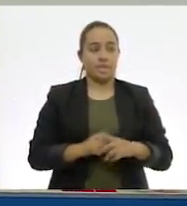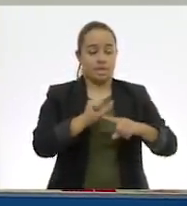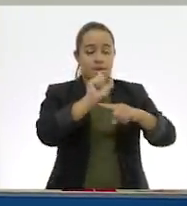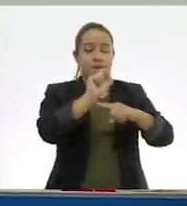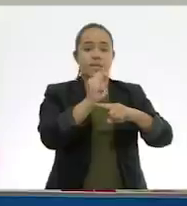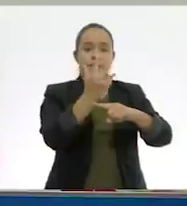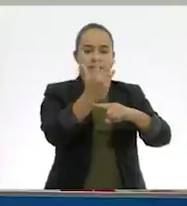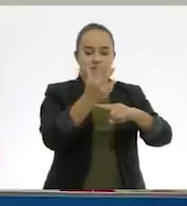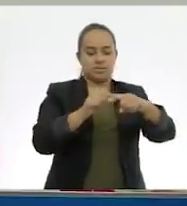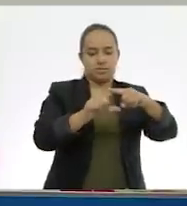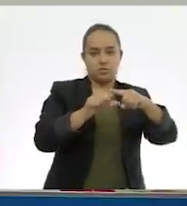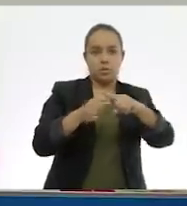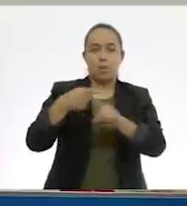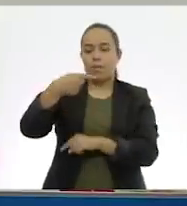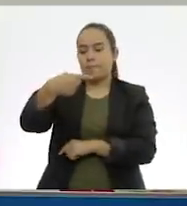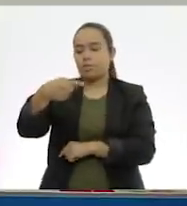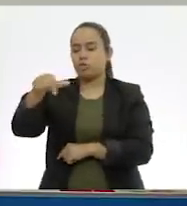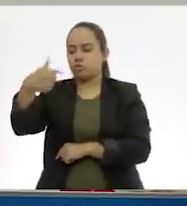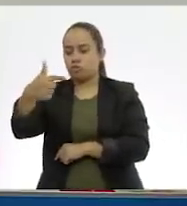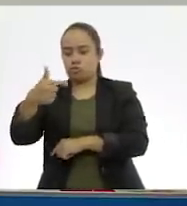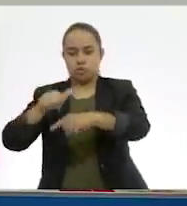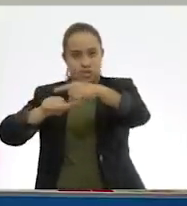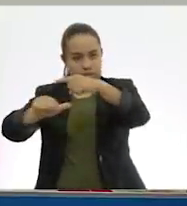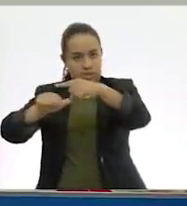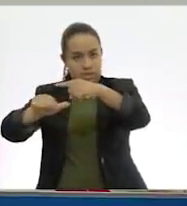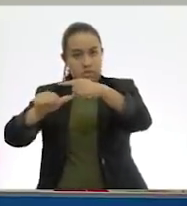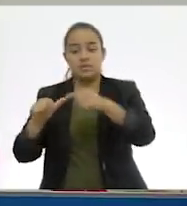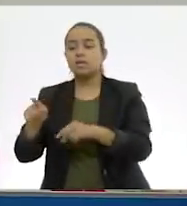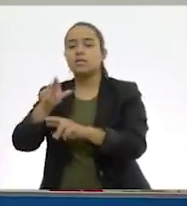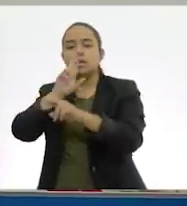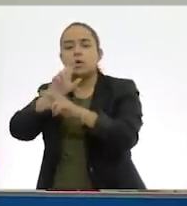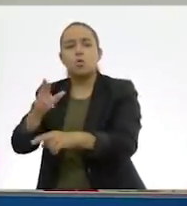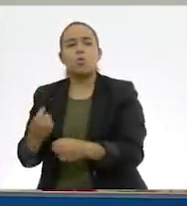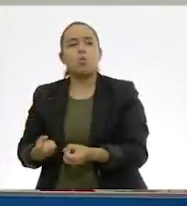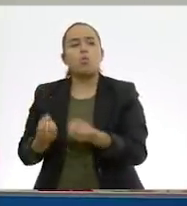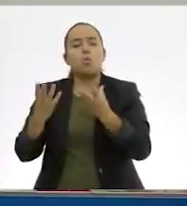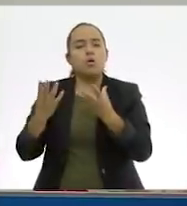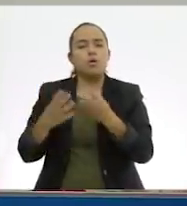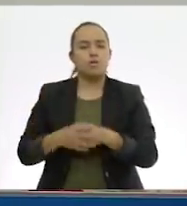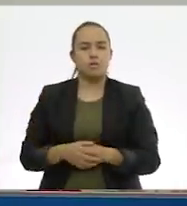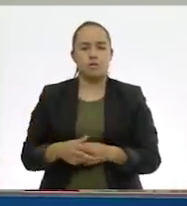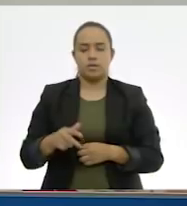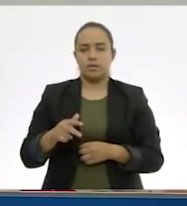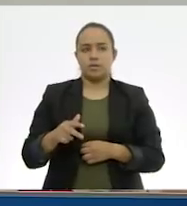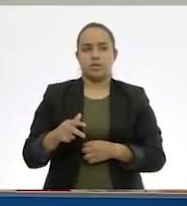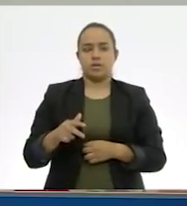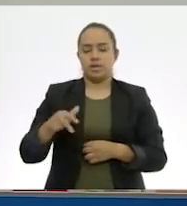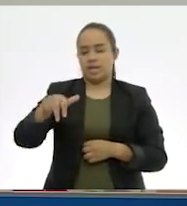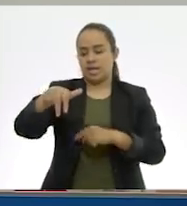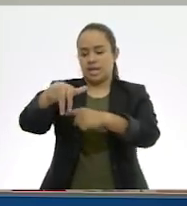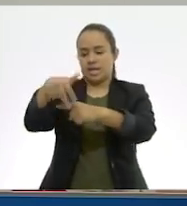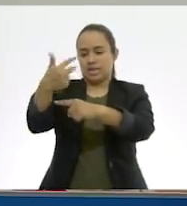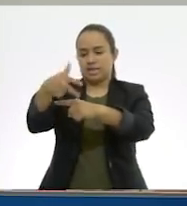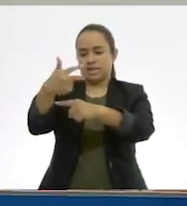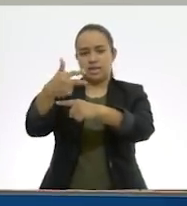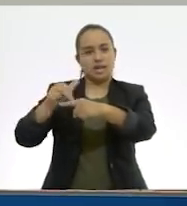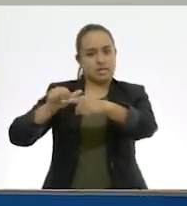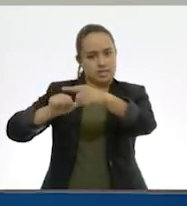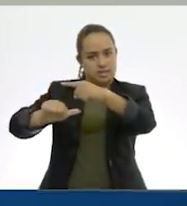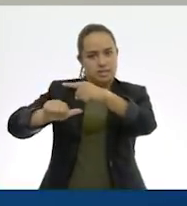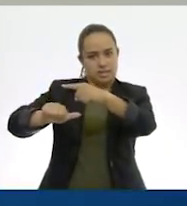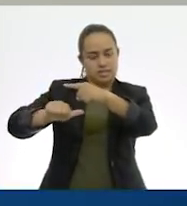Veinticinco dieciséisavos menos doce dieciséisavos. Es igual a trece dieciséisavos. Ups.